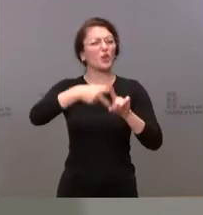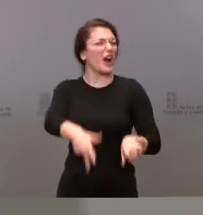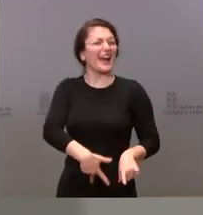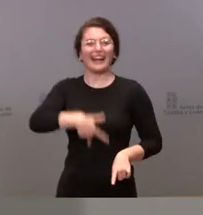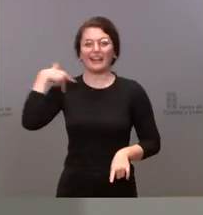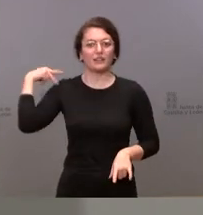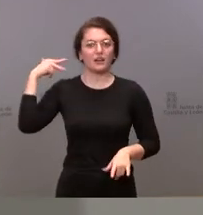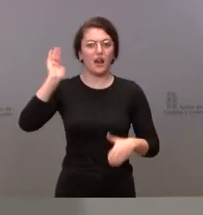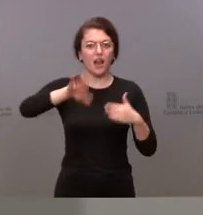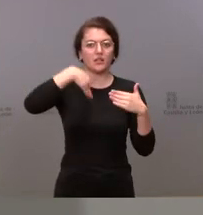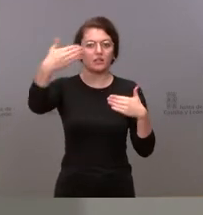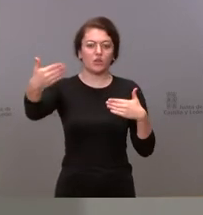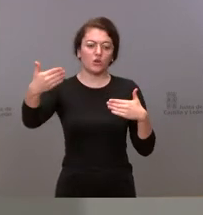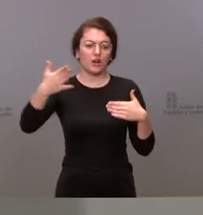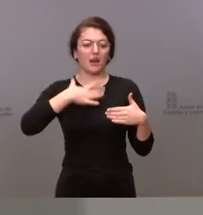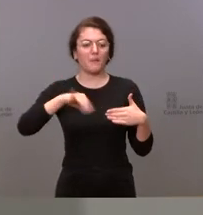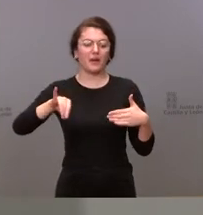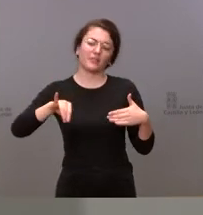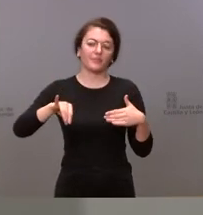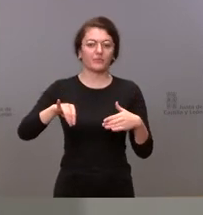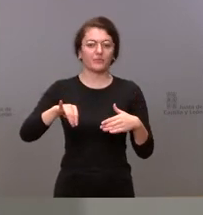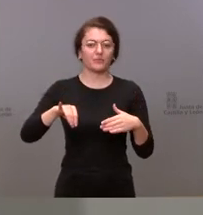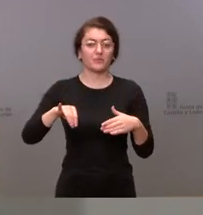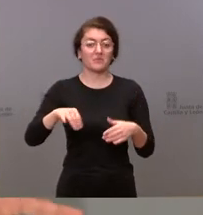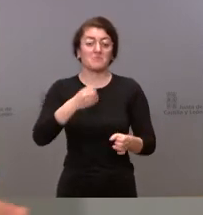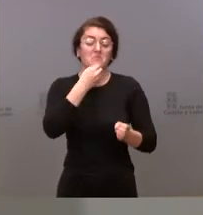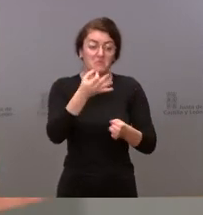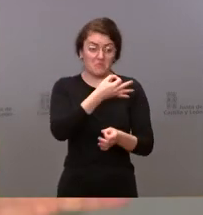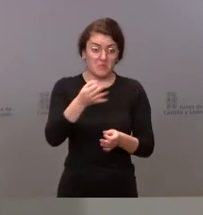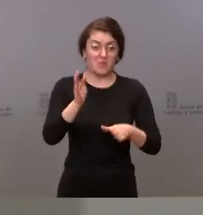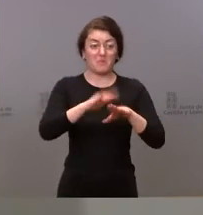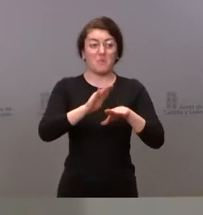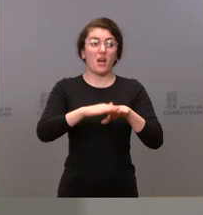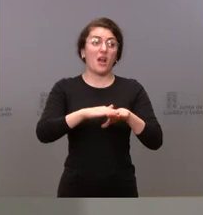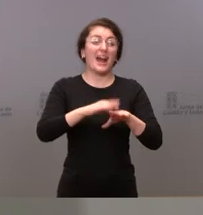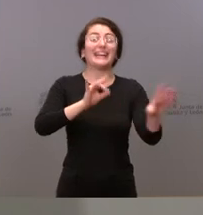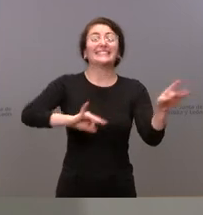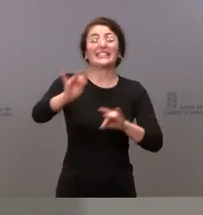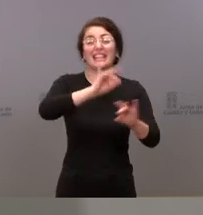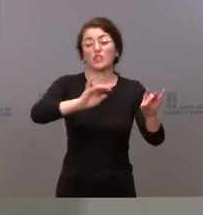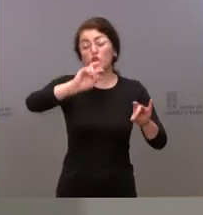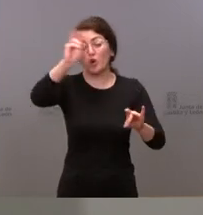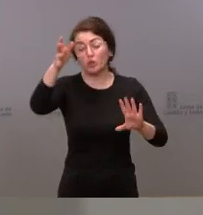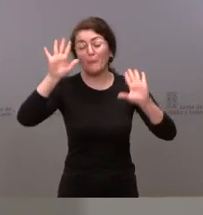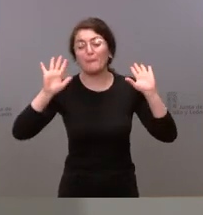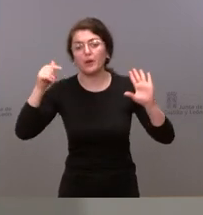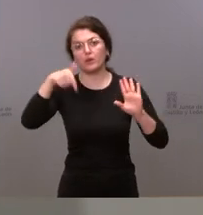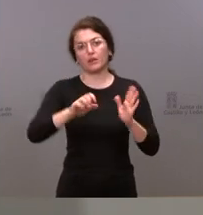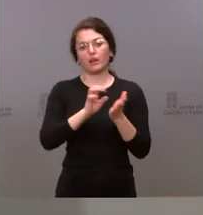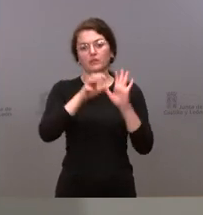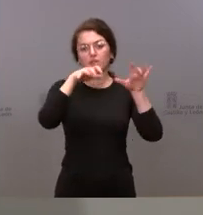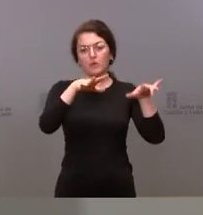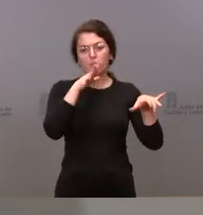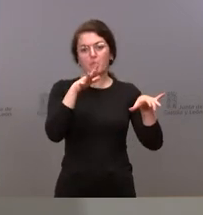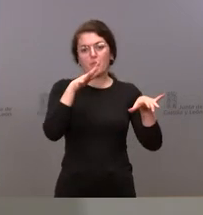pues quizá puede valer en los ámbitos de otros territorios sobre los cuales no entramos a juzgar pero Castilla y León que tiene un mundo